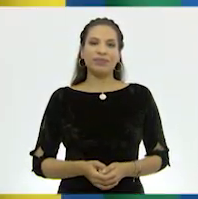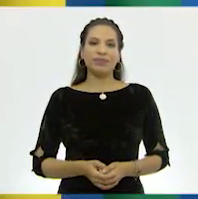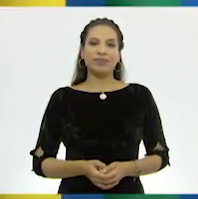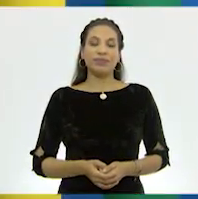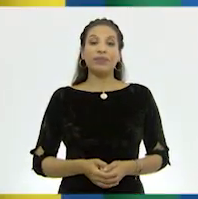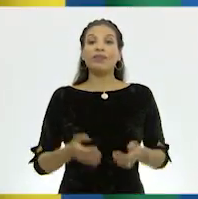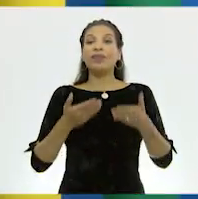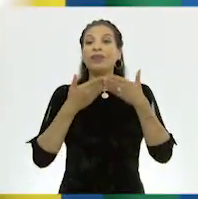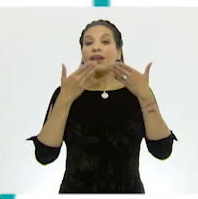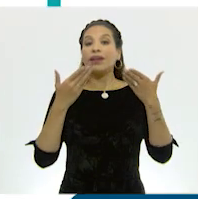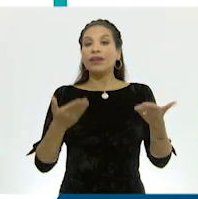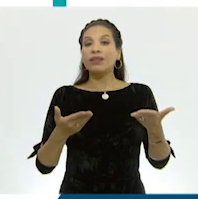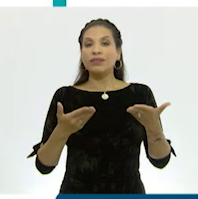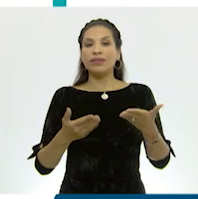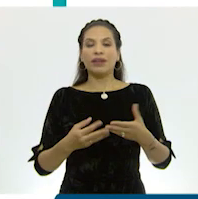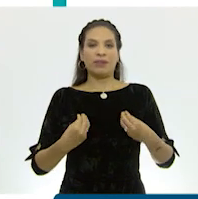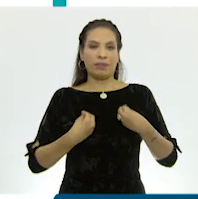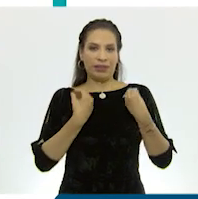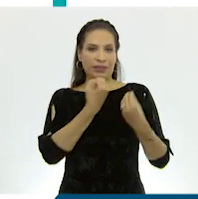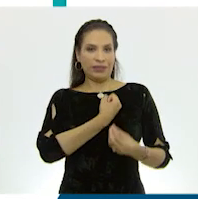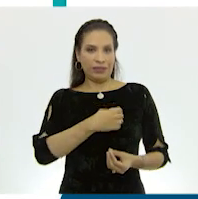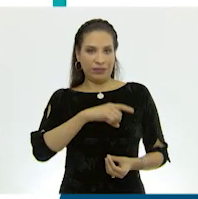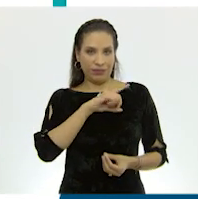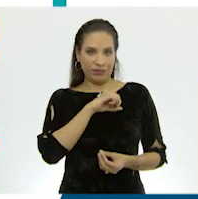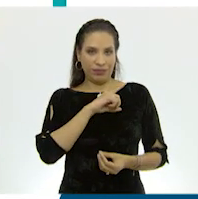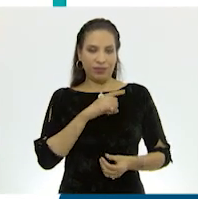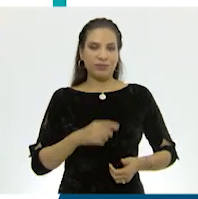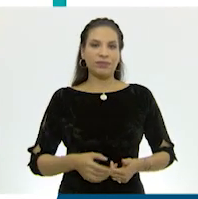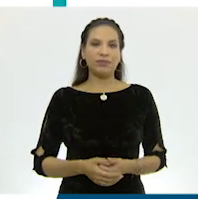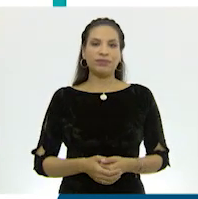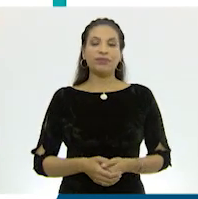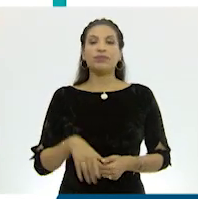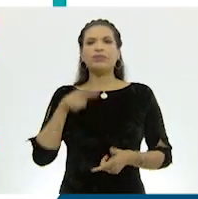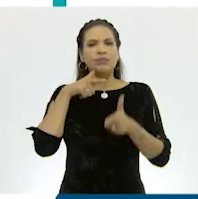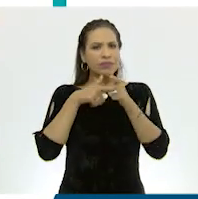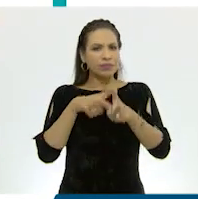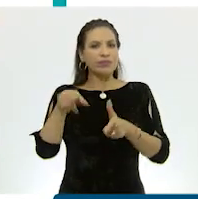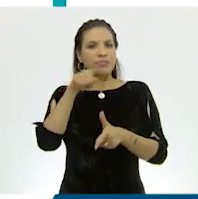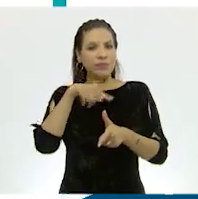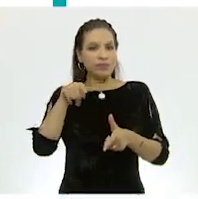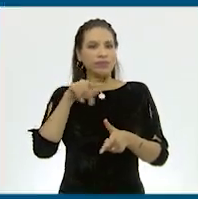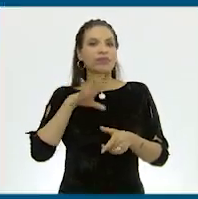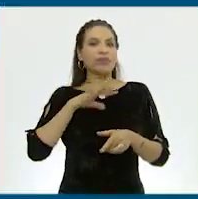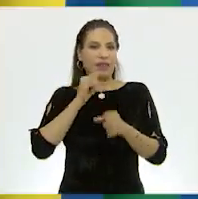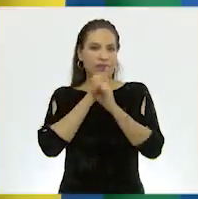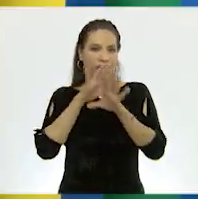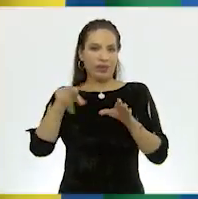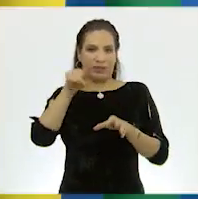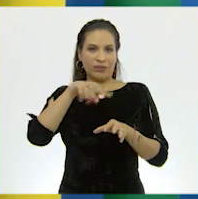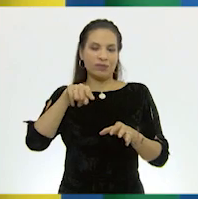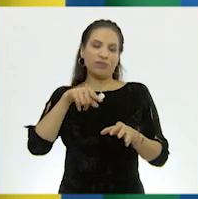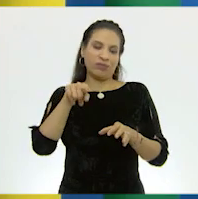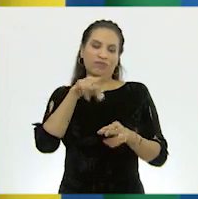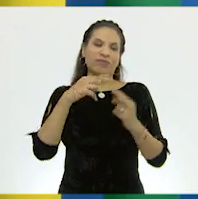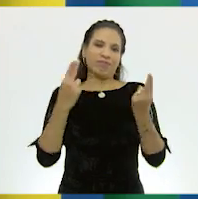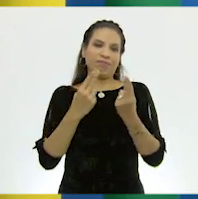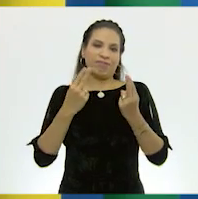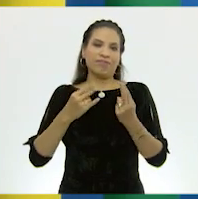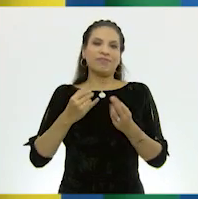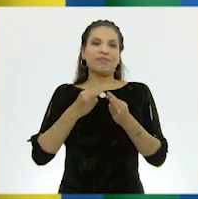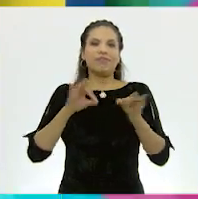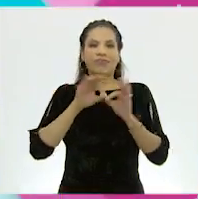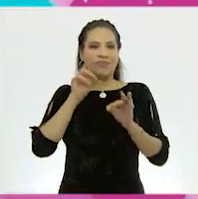A continuación, Vida Saludable No se muevan de su lugar Tenemos algo muy importante para ustedes